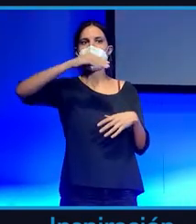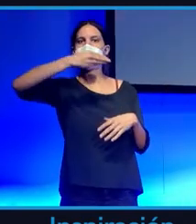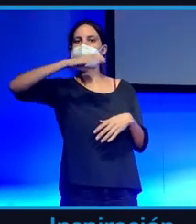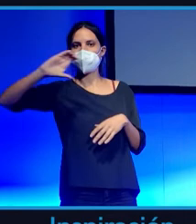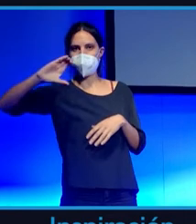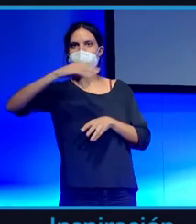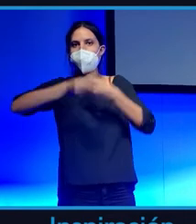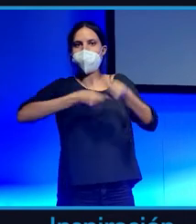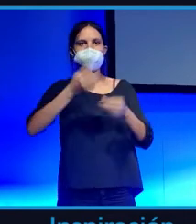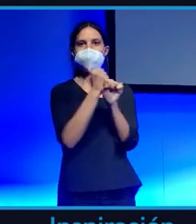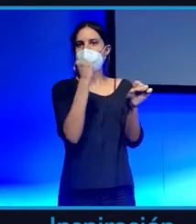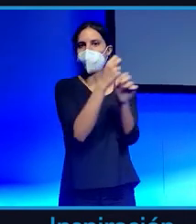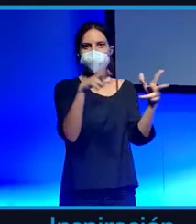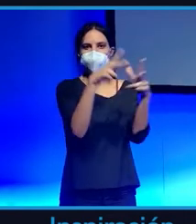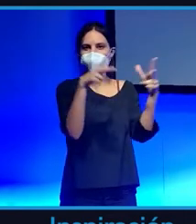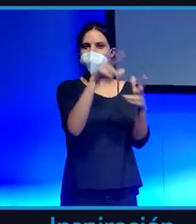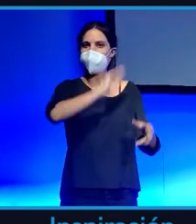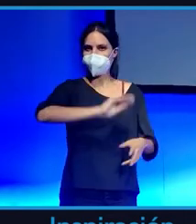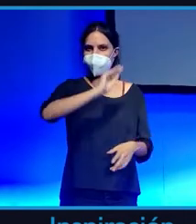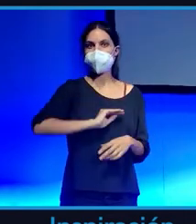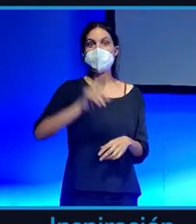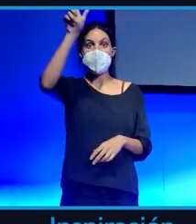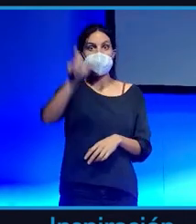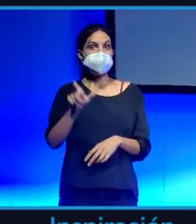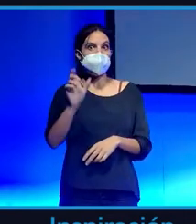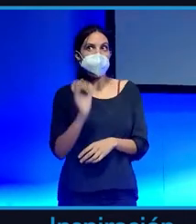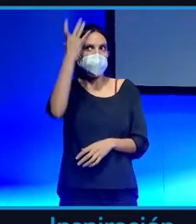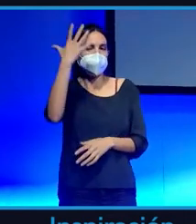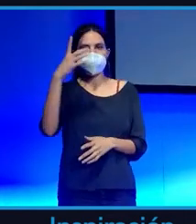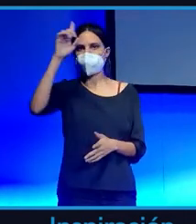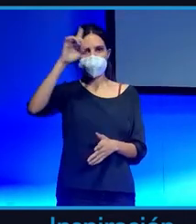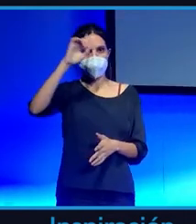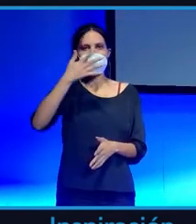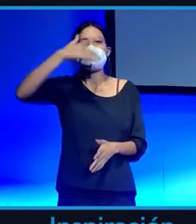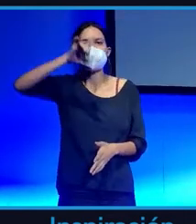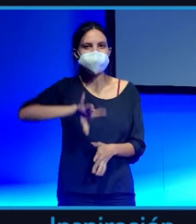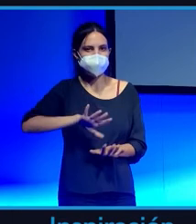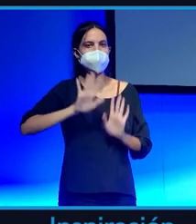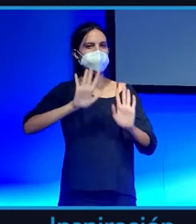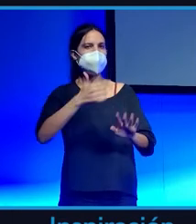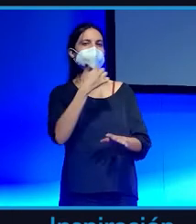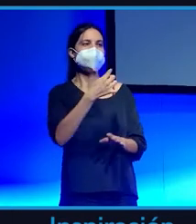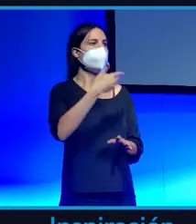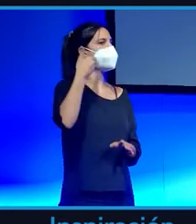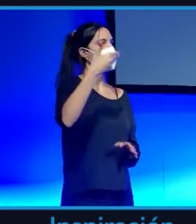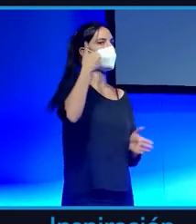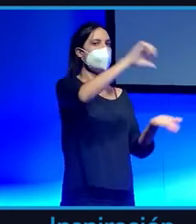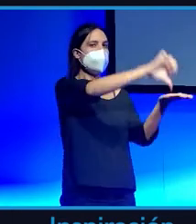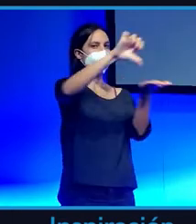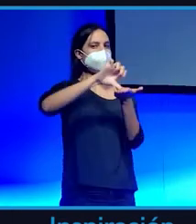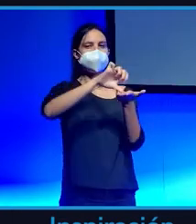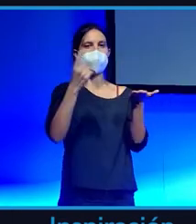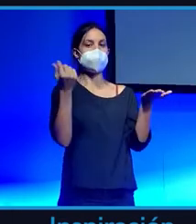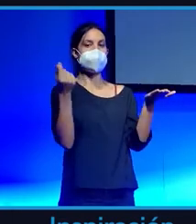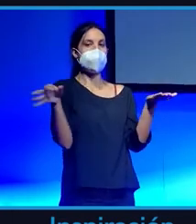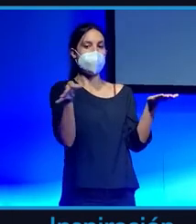Bitcoin la persona que se lo inventó que curiosamente no sabemos quién es quería una moneda que fuera independiente de los bancos centrales una